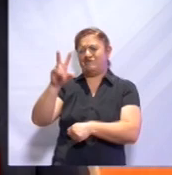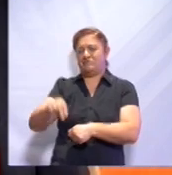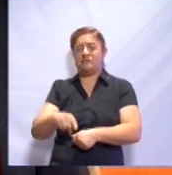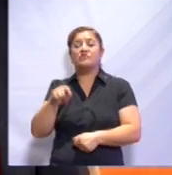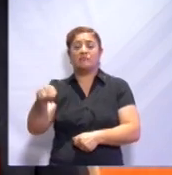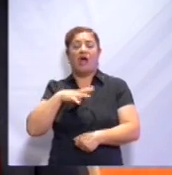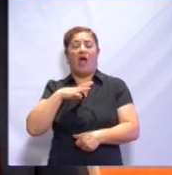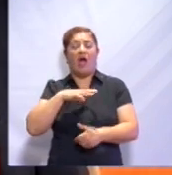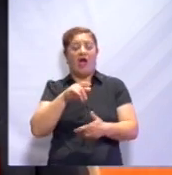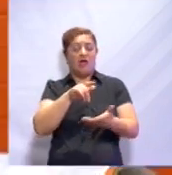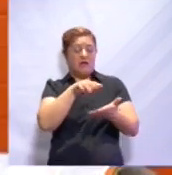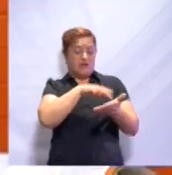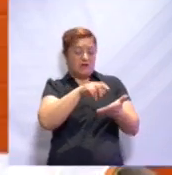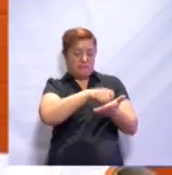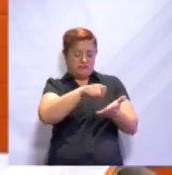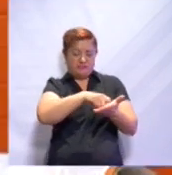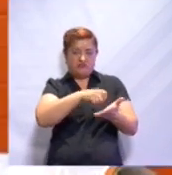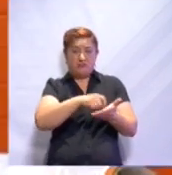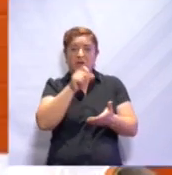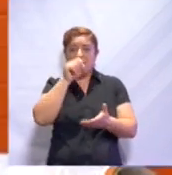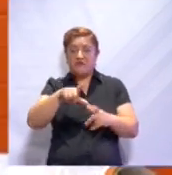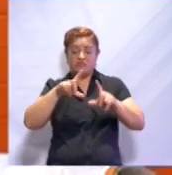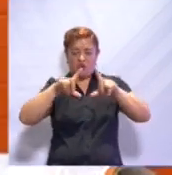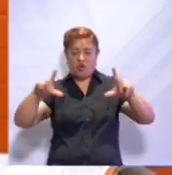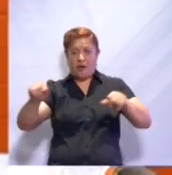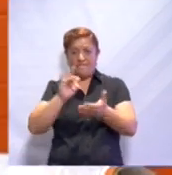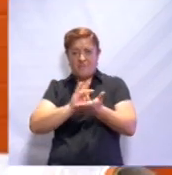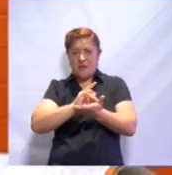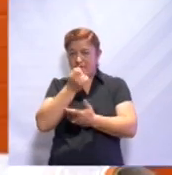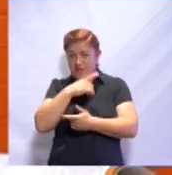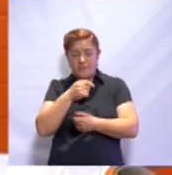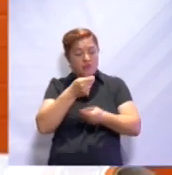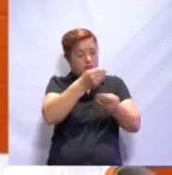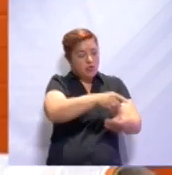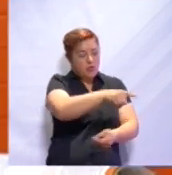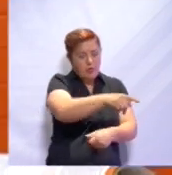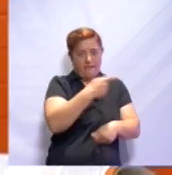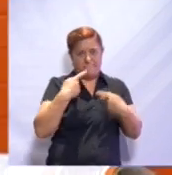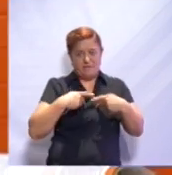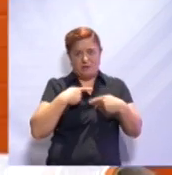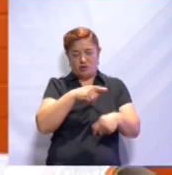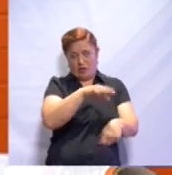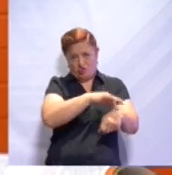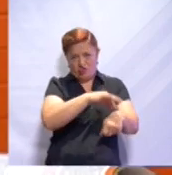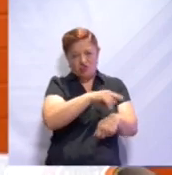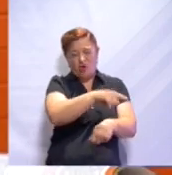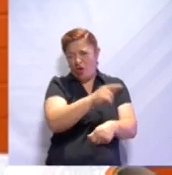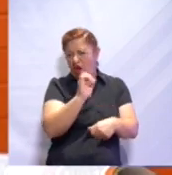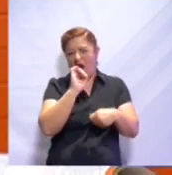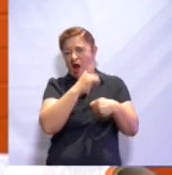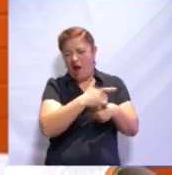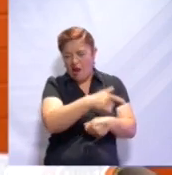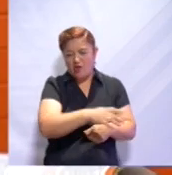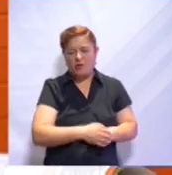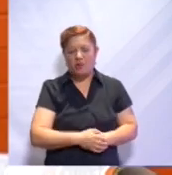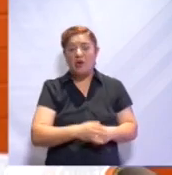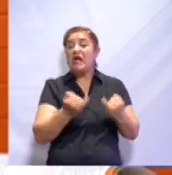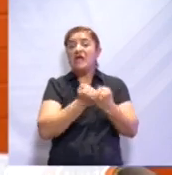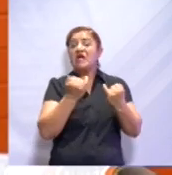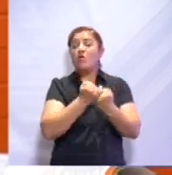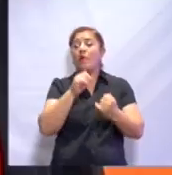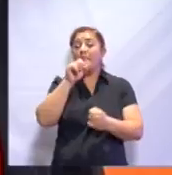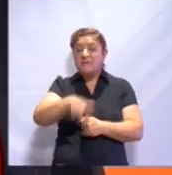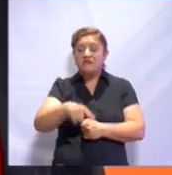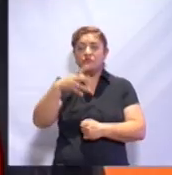recetar lo mismo a una persona que va al médico por alguna situación, así sea el mismo diagnóstico,